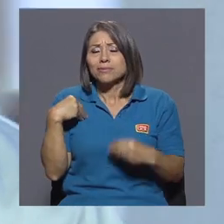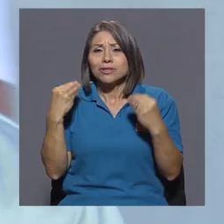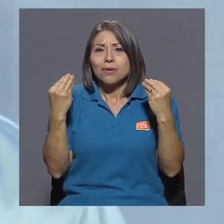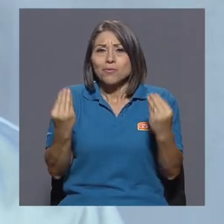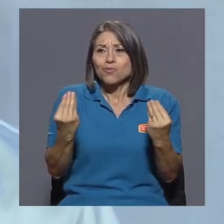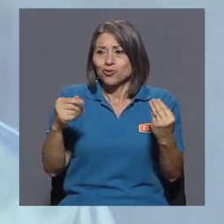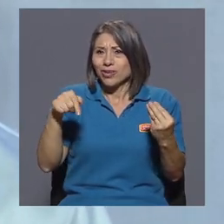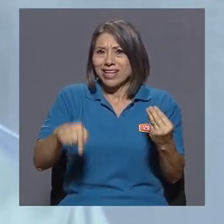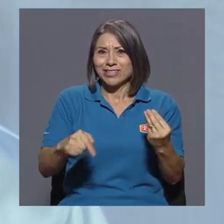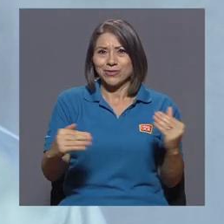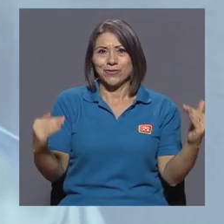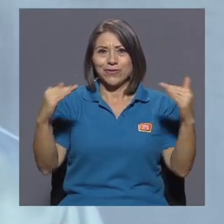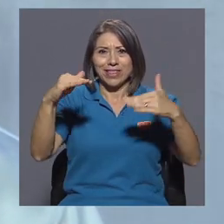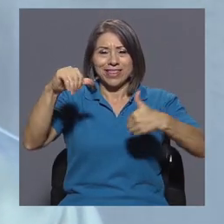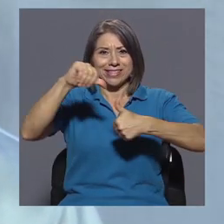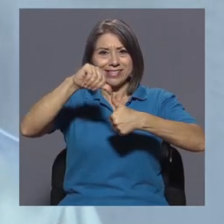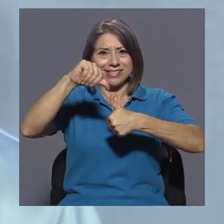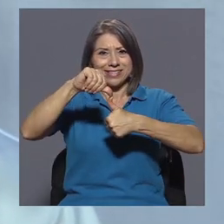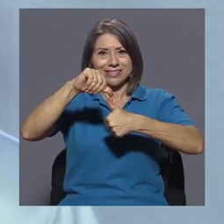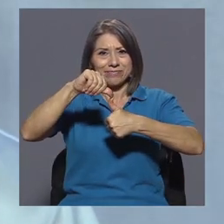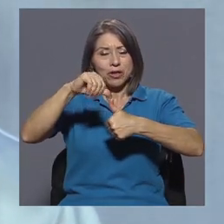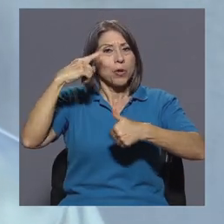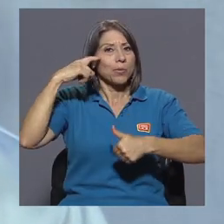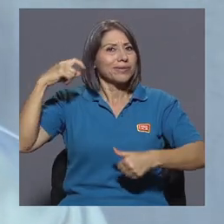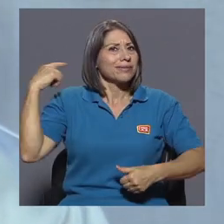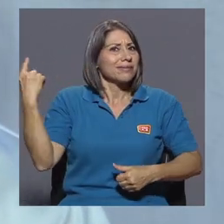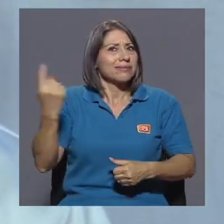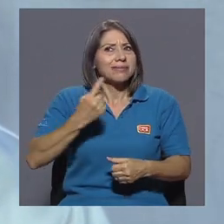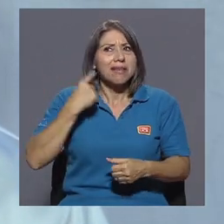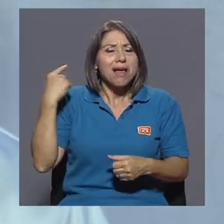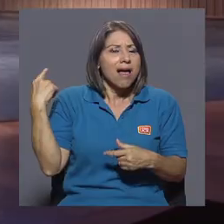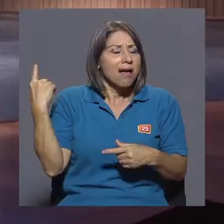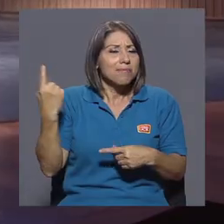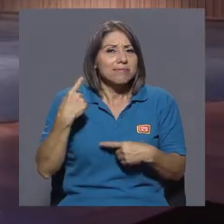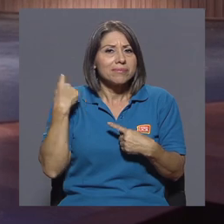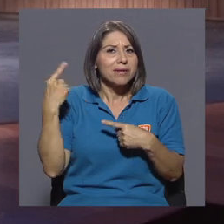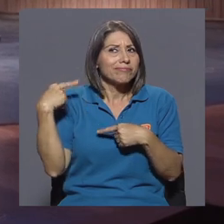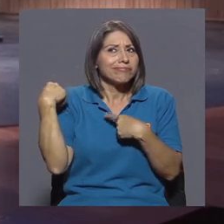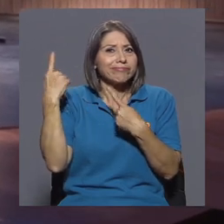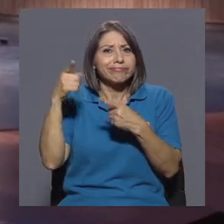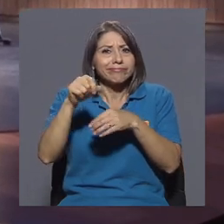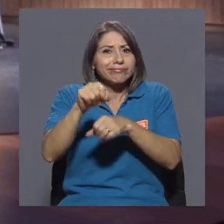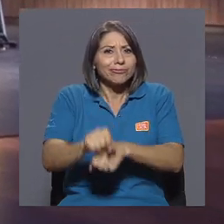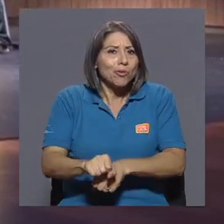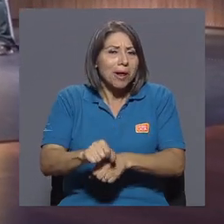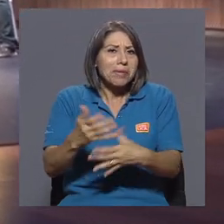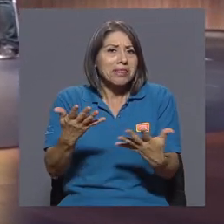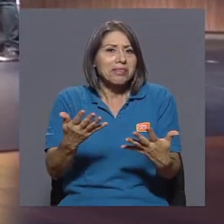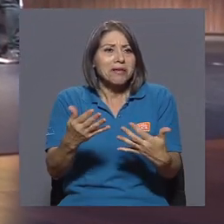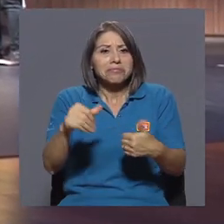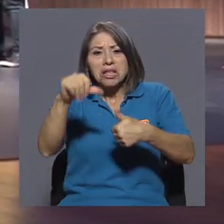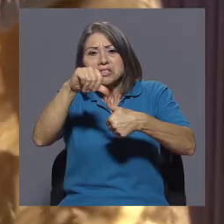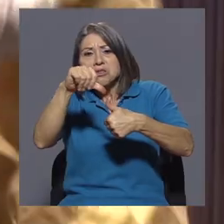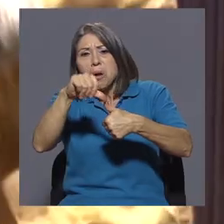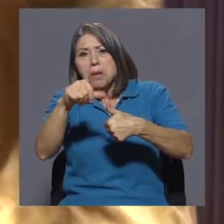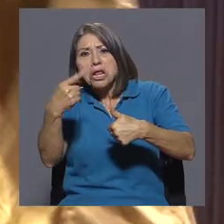sea centroamericano porque normalmente a Centroamérica no se le da tanta voz, ¿verdad?